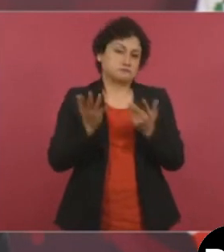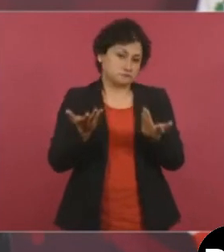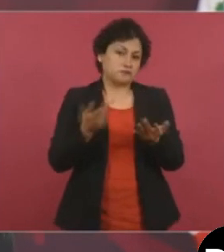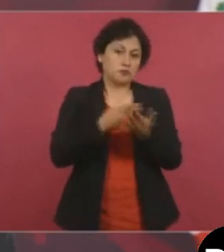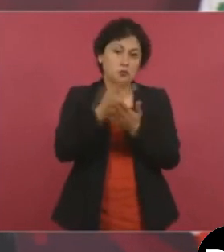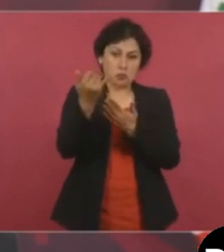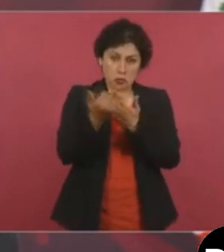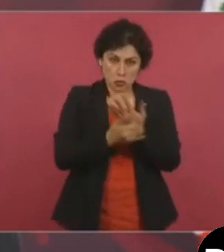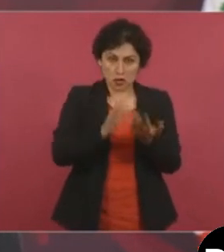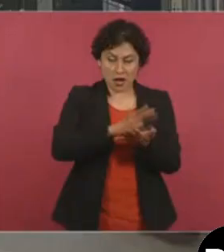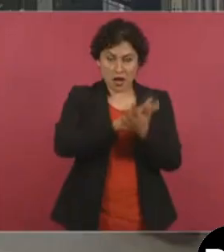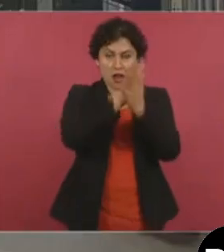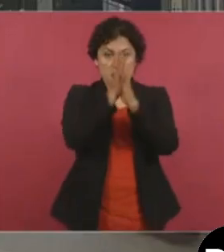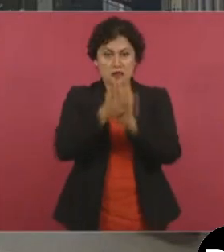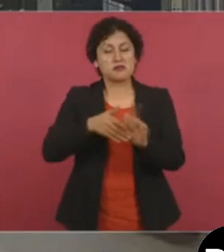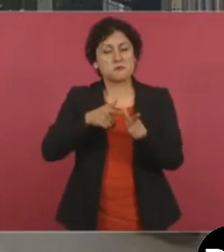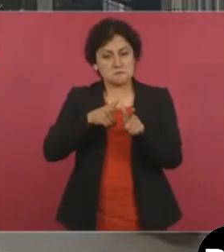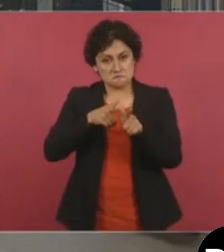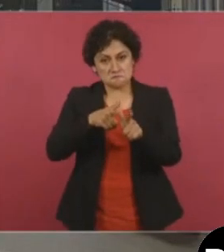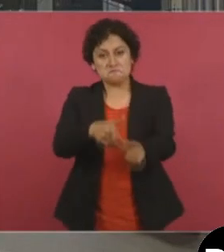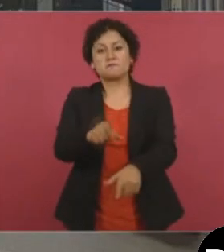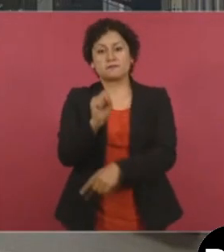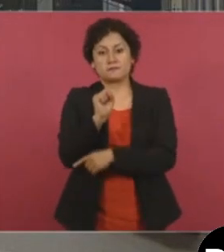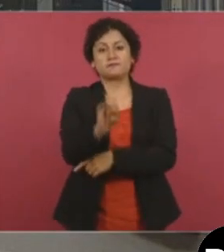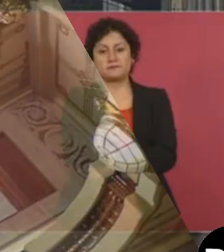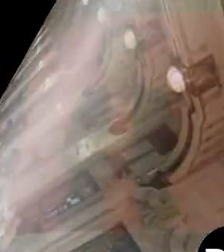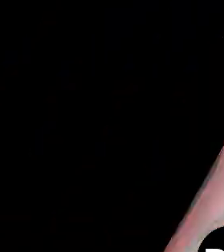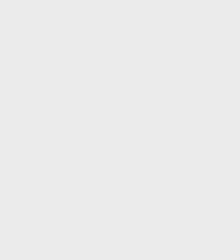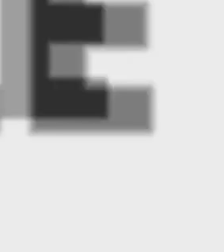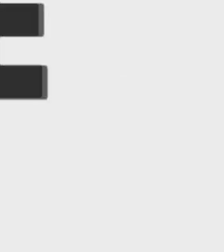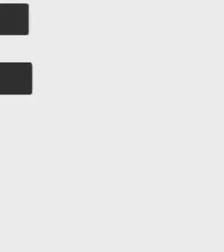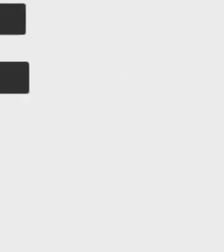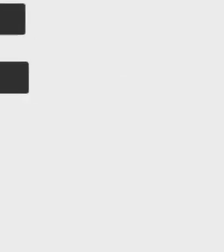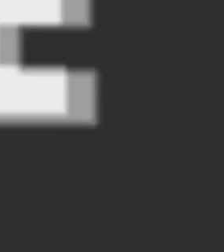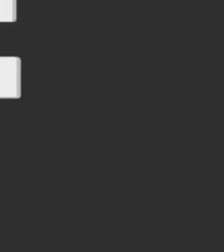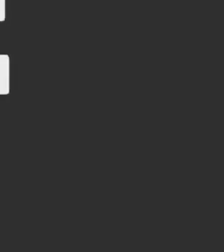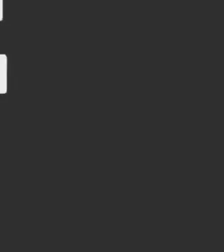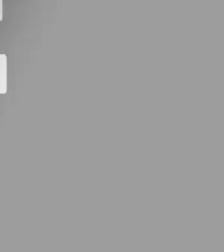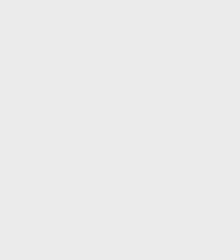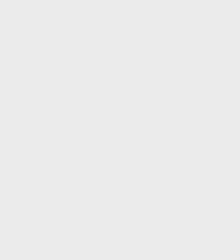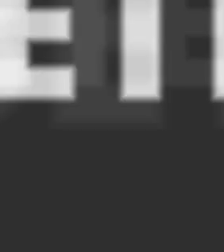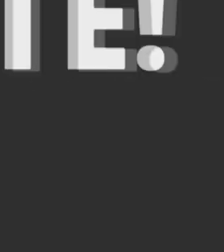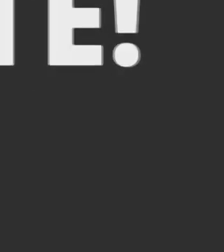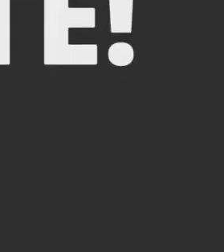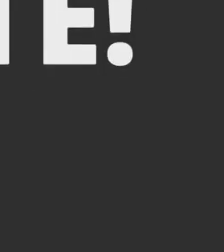a la transformación, estoy seguro. Música